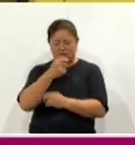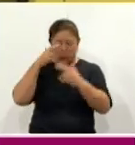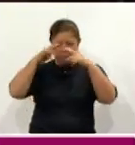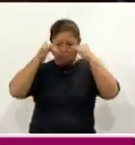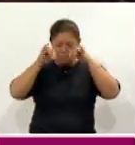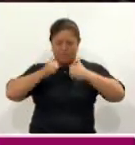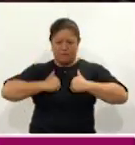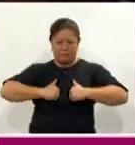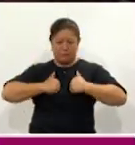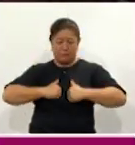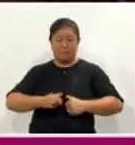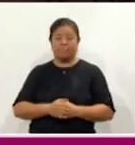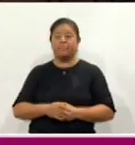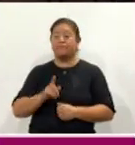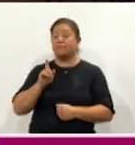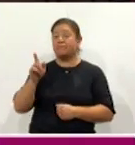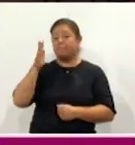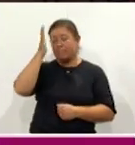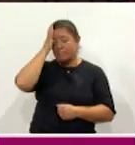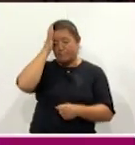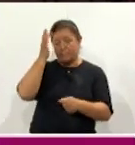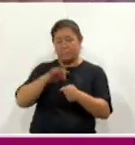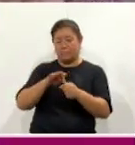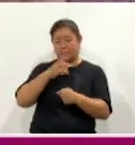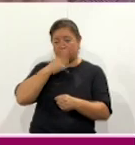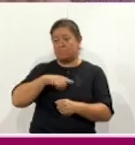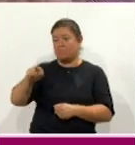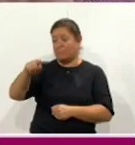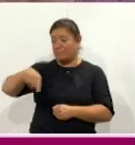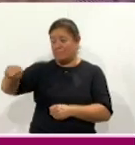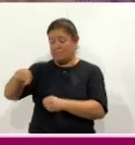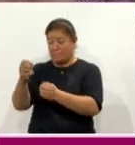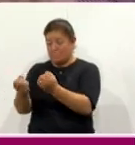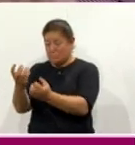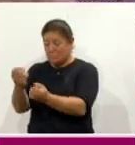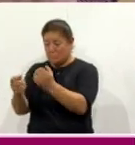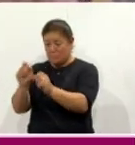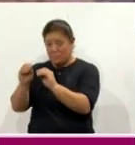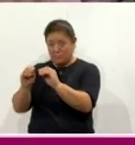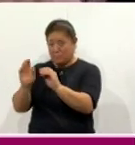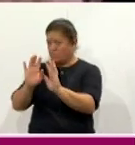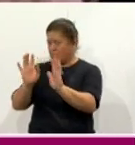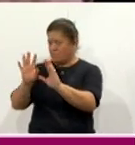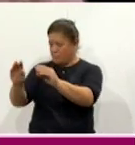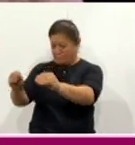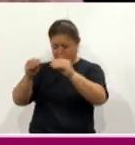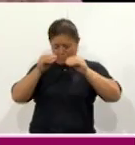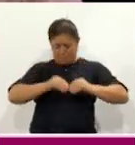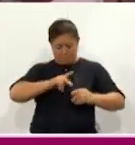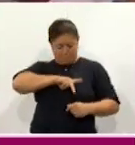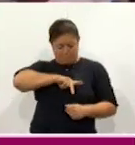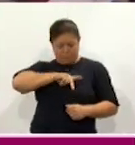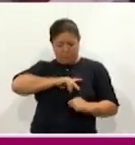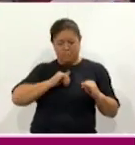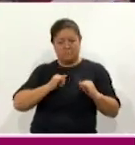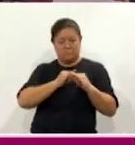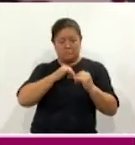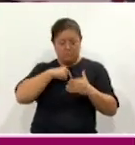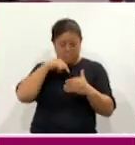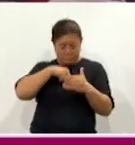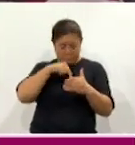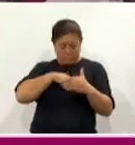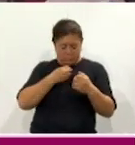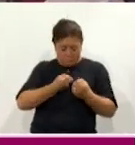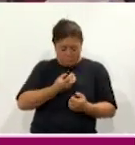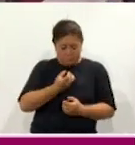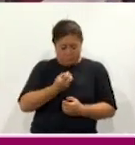las autoridades electorales señalaron que los consejos tuvieron que culminar los cómputos en las instalaciones del propio instituto. La presidenta